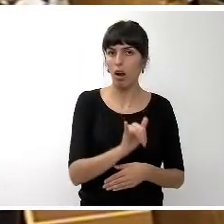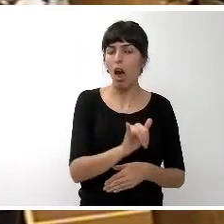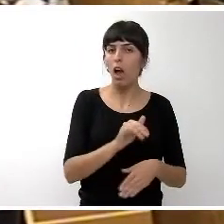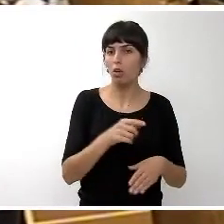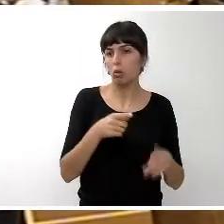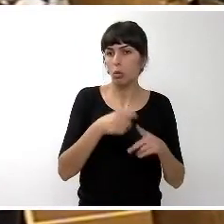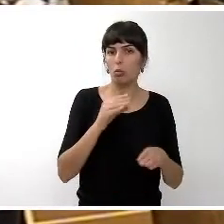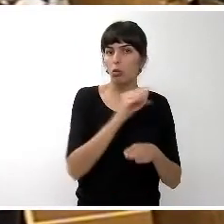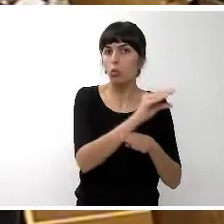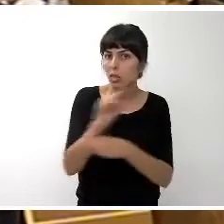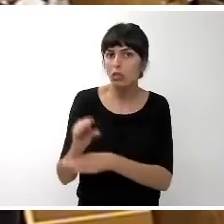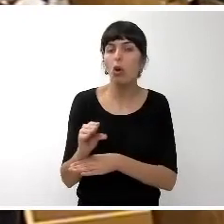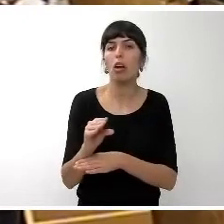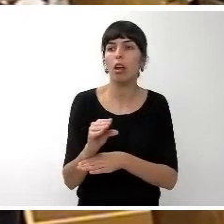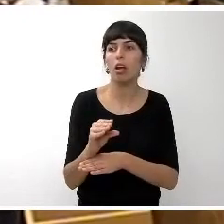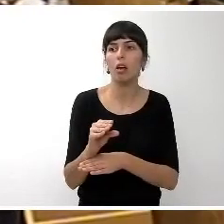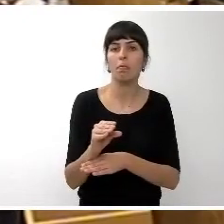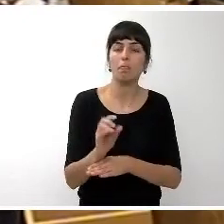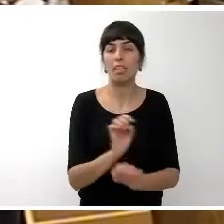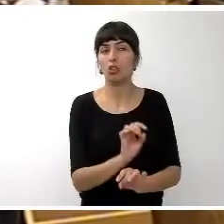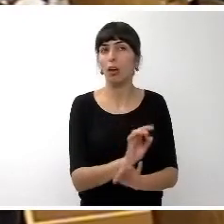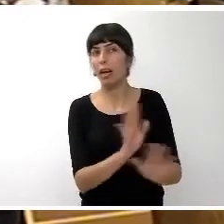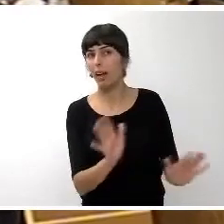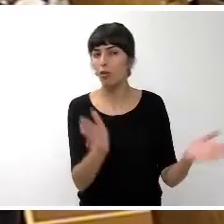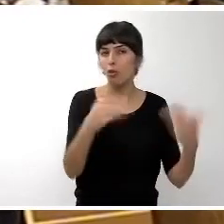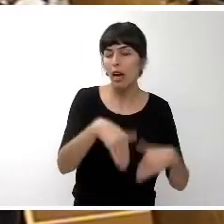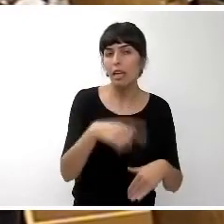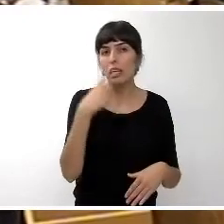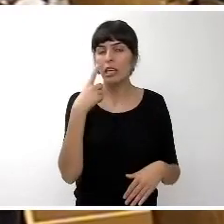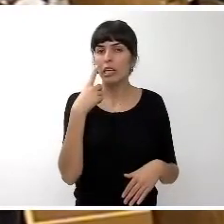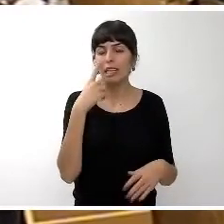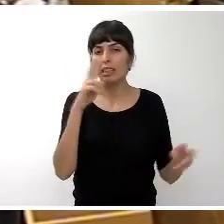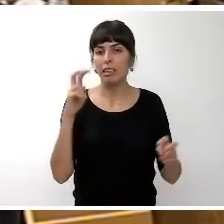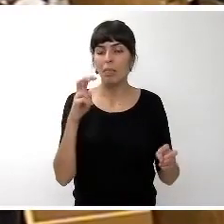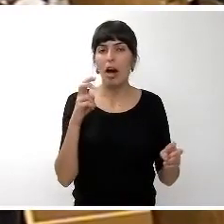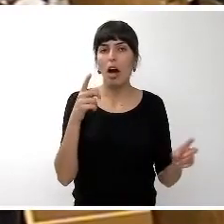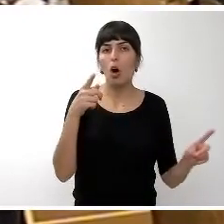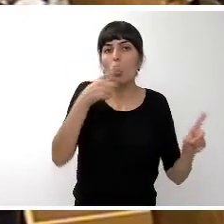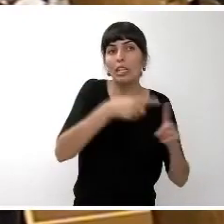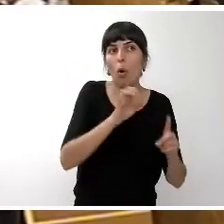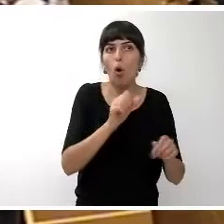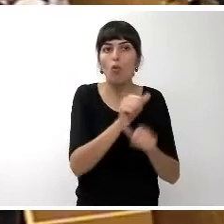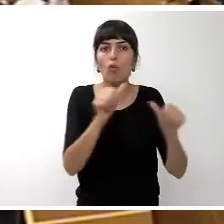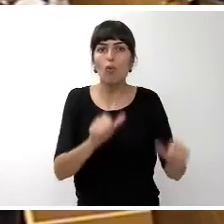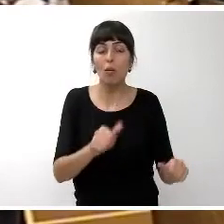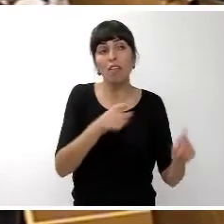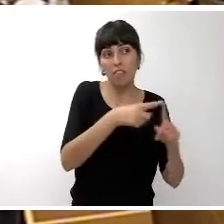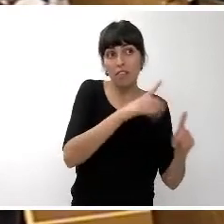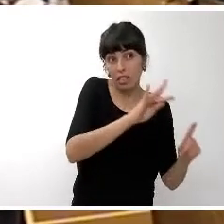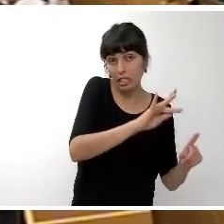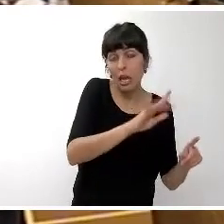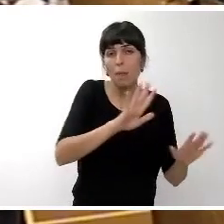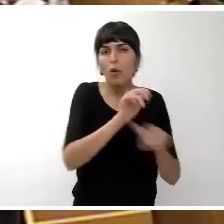subvenciones no está de todo claro cuál es el fin o cuál es la forma si el fin pero no